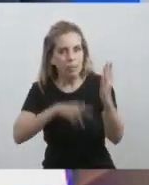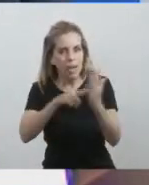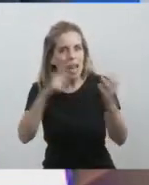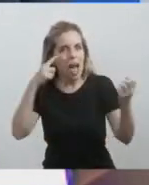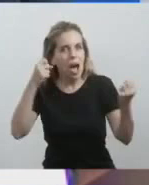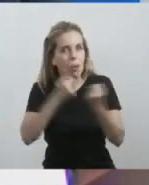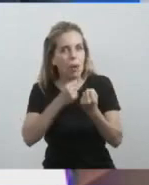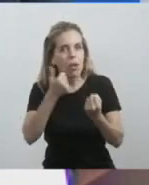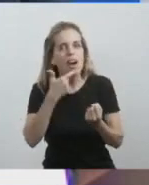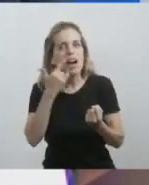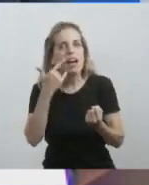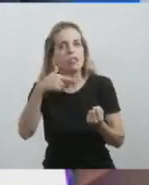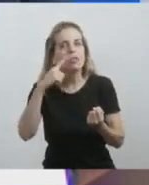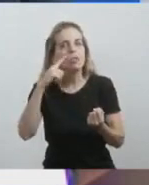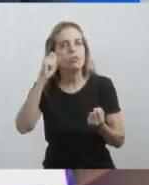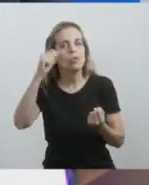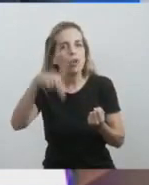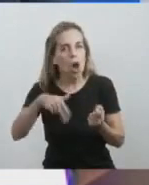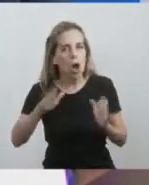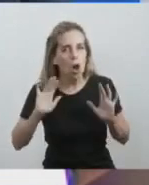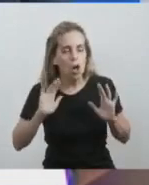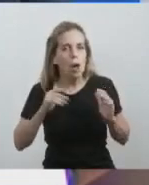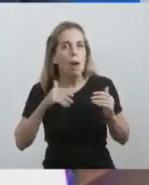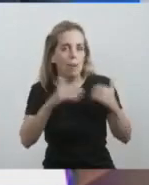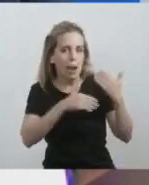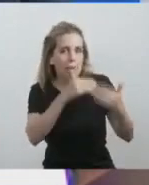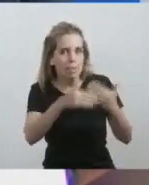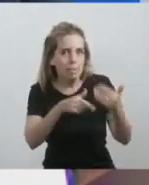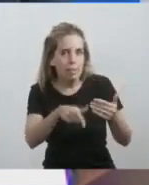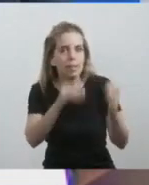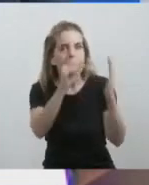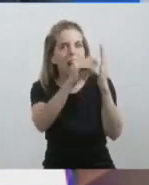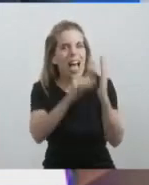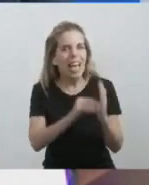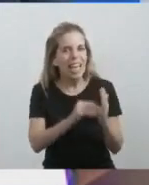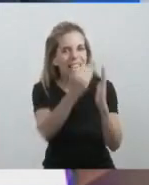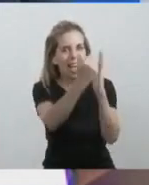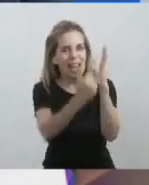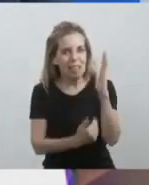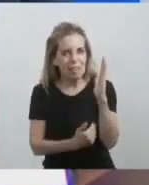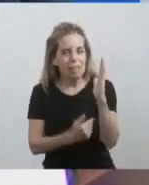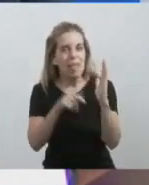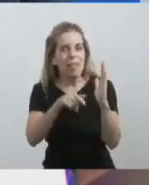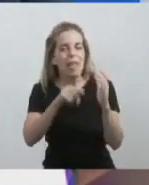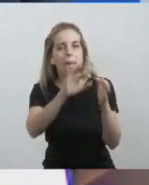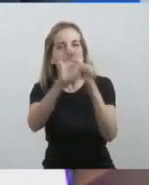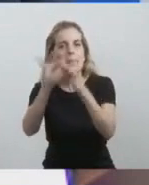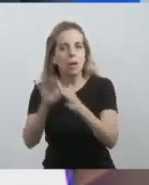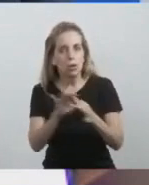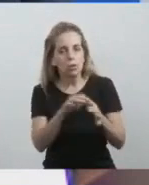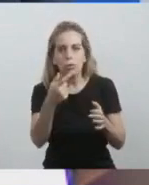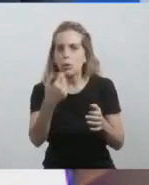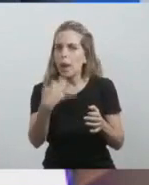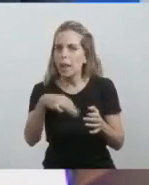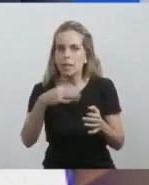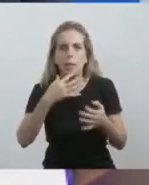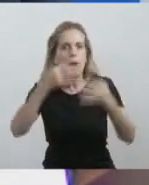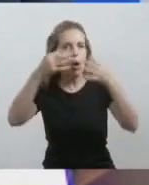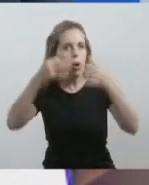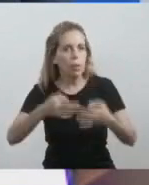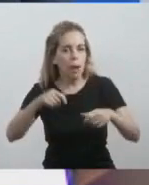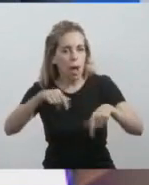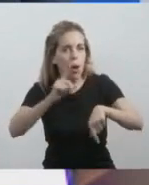Para llevar a cabo la agenda de modernización de Mercosur, es necesario compromiso y espíritu de